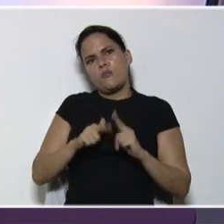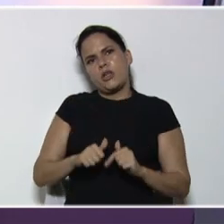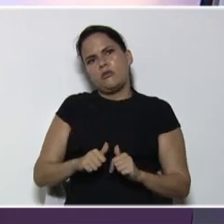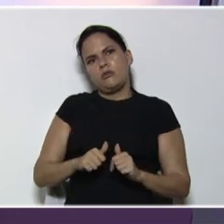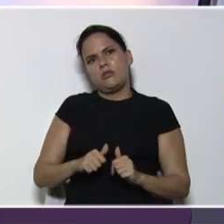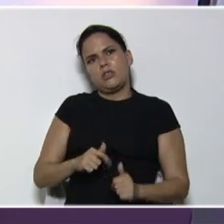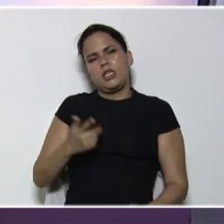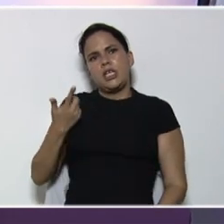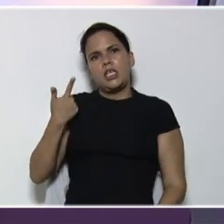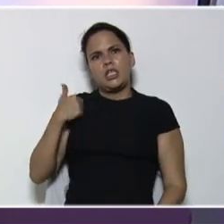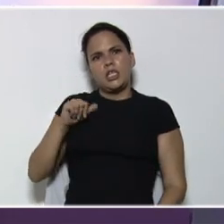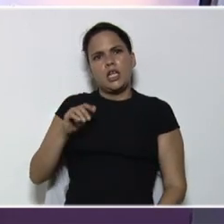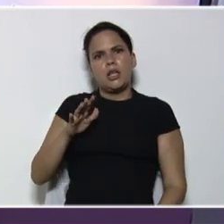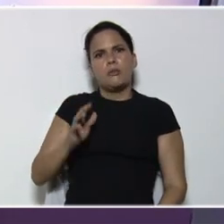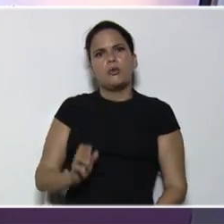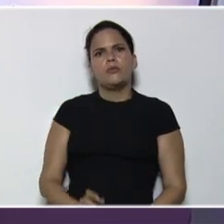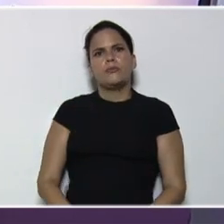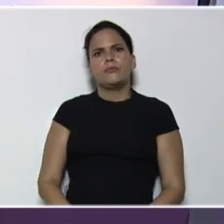de,